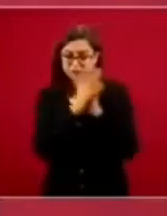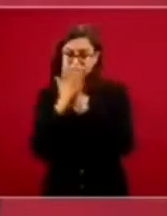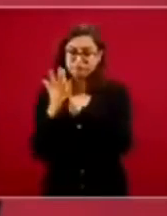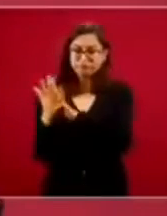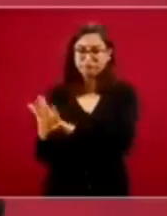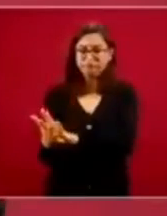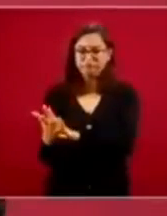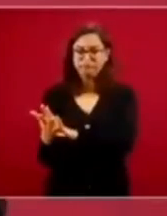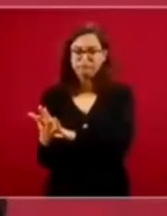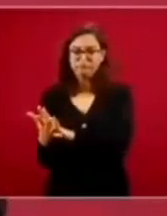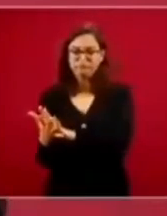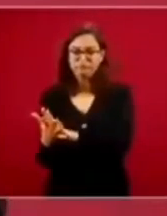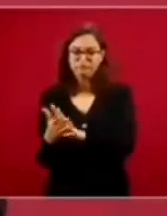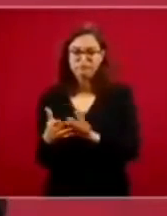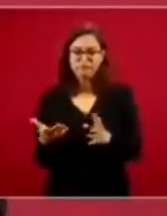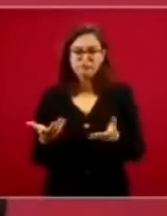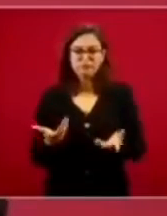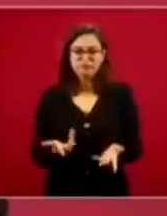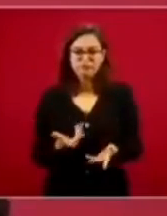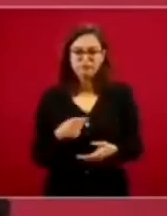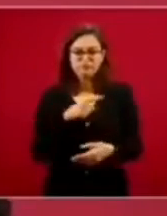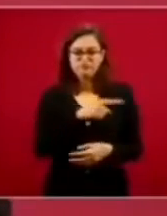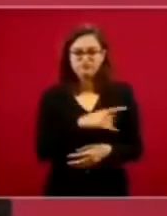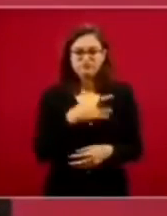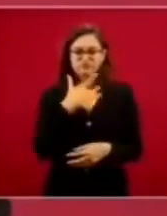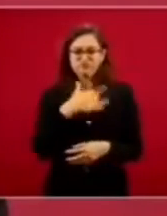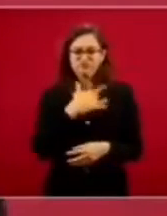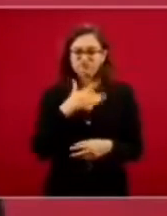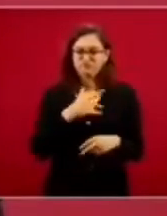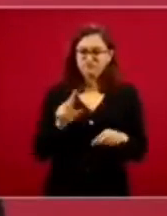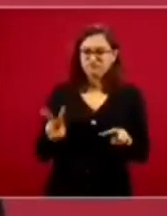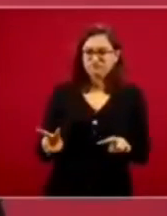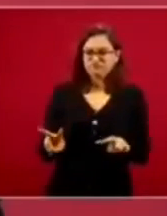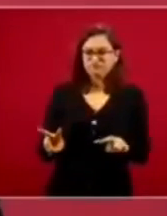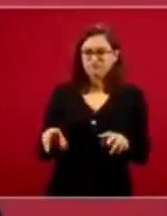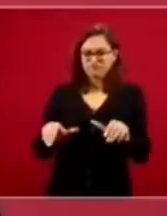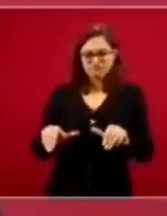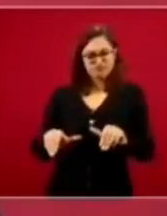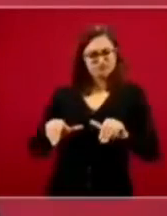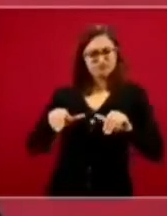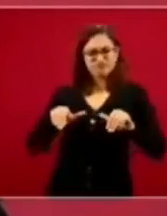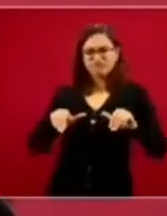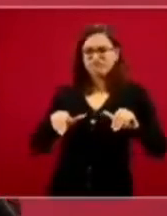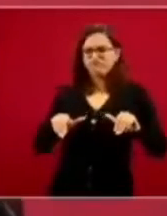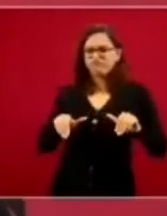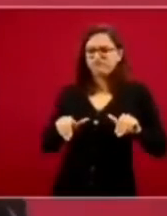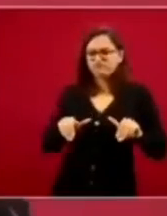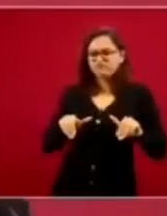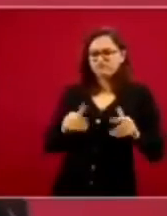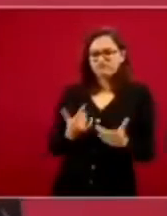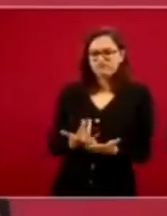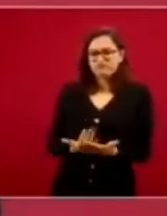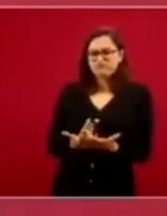busca mantenerse al margen y siempre con